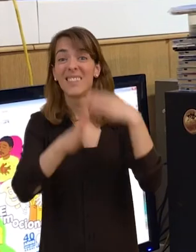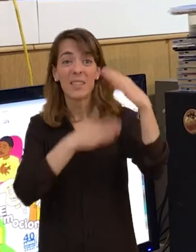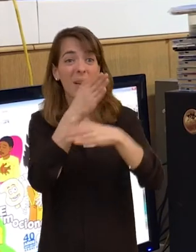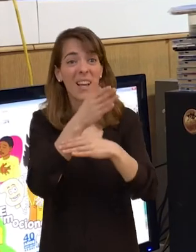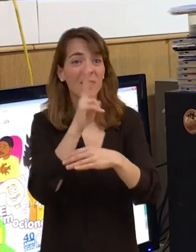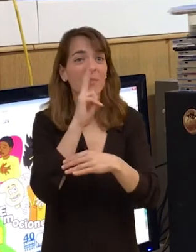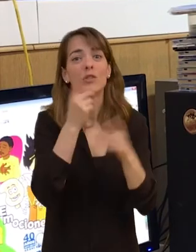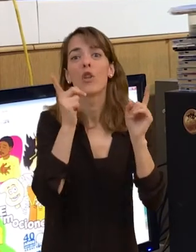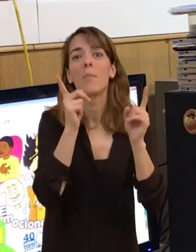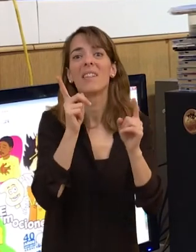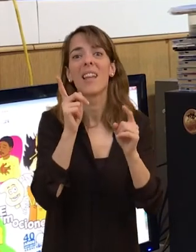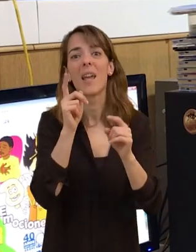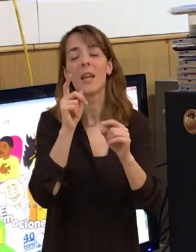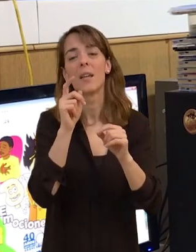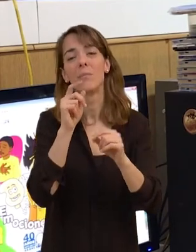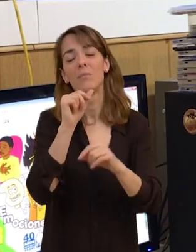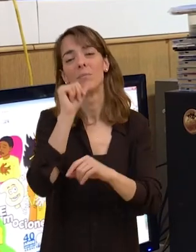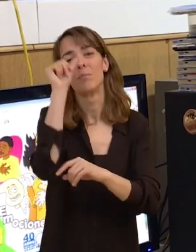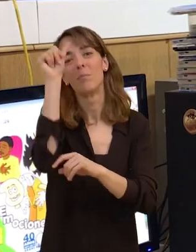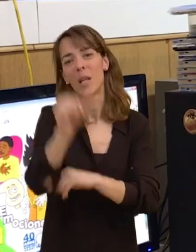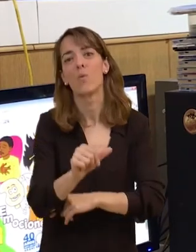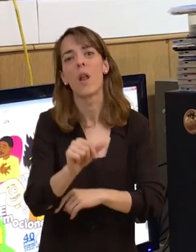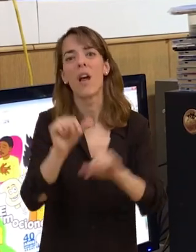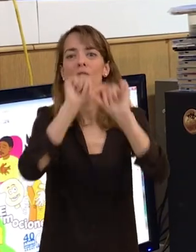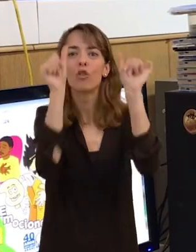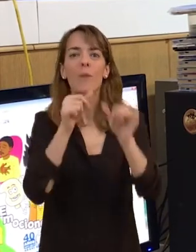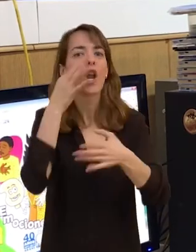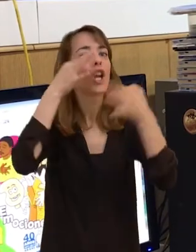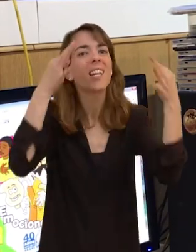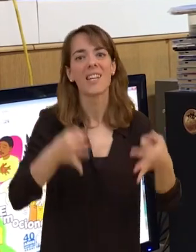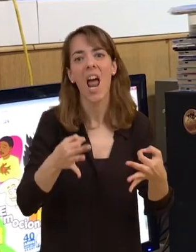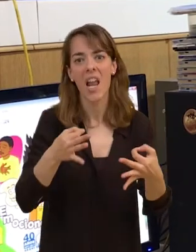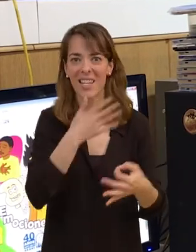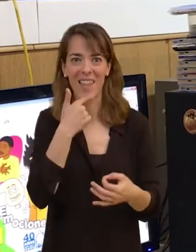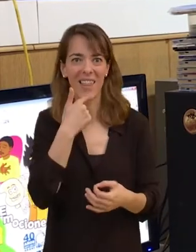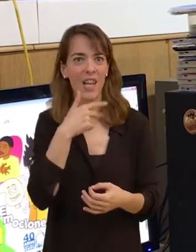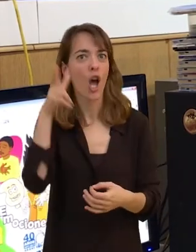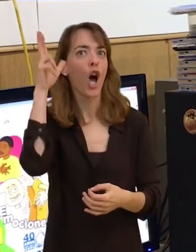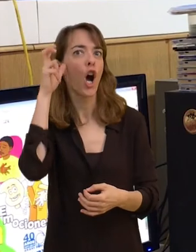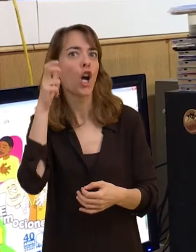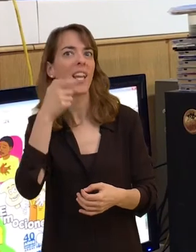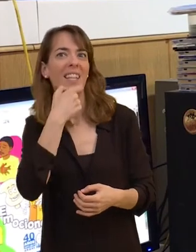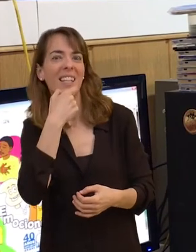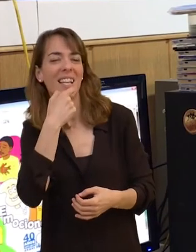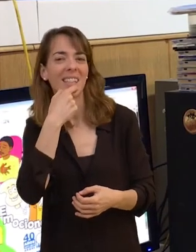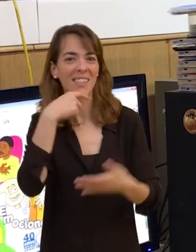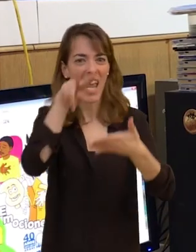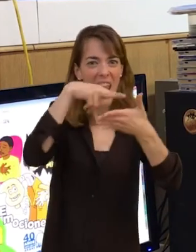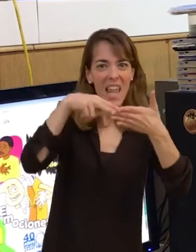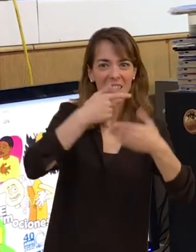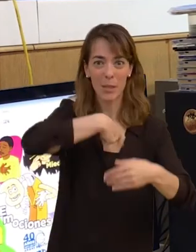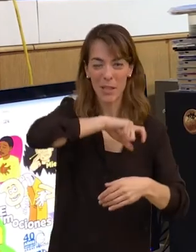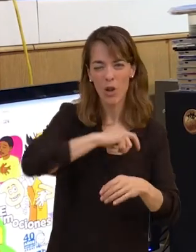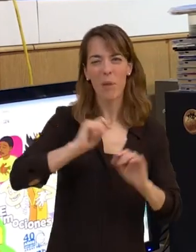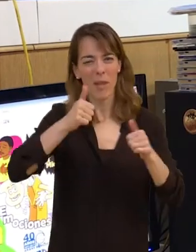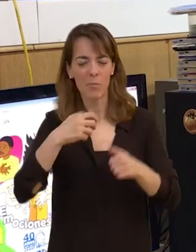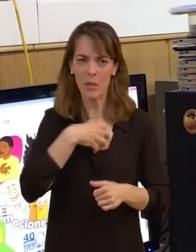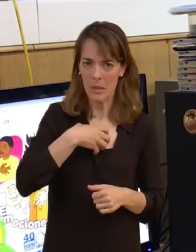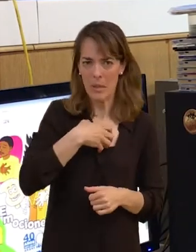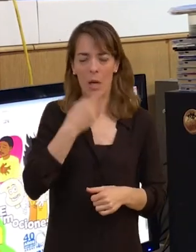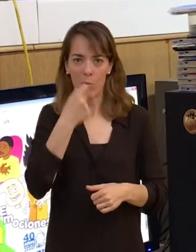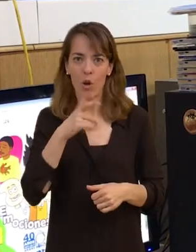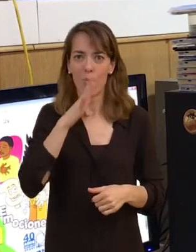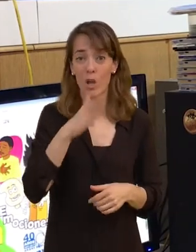original, o sea que lees en español y oyes en inglés y al principio cuesta un poco porque